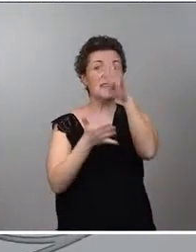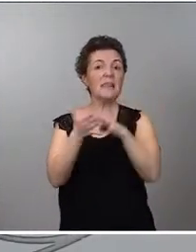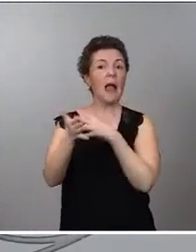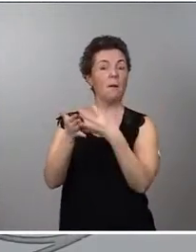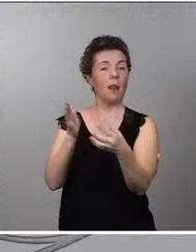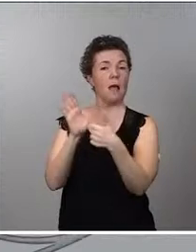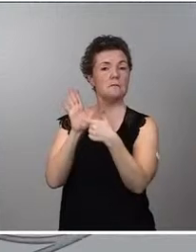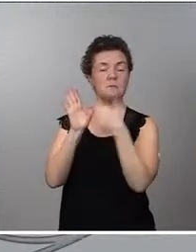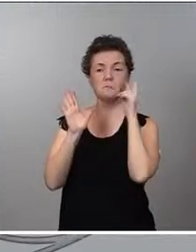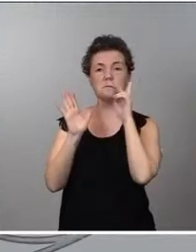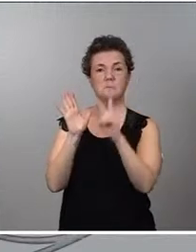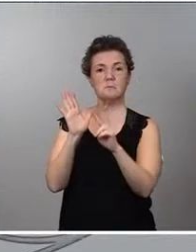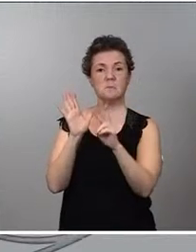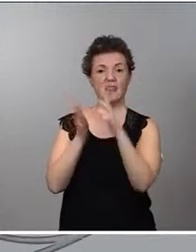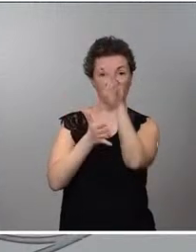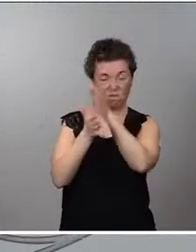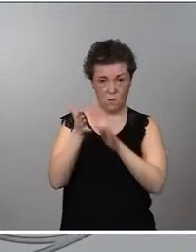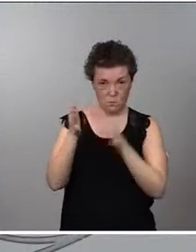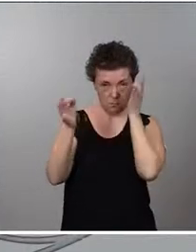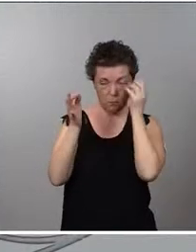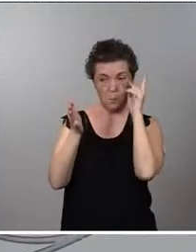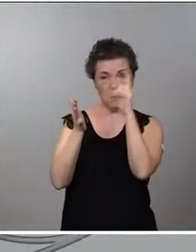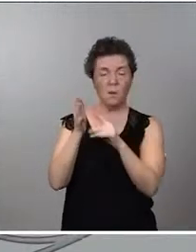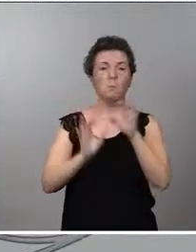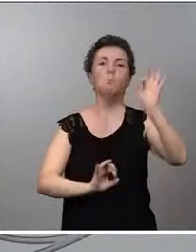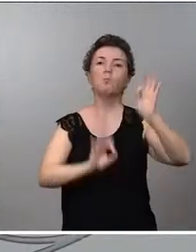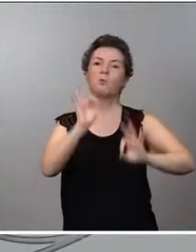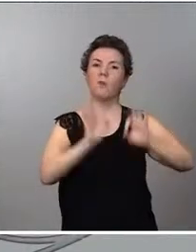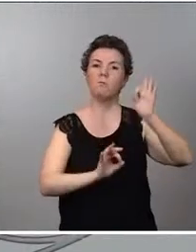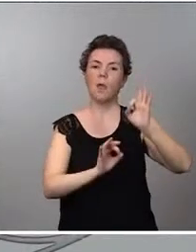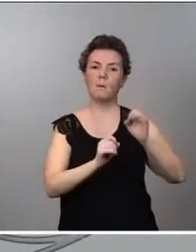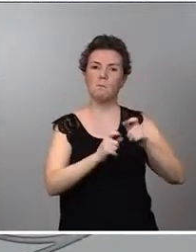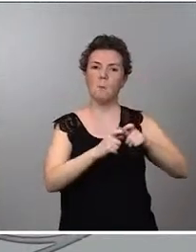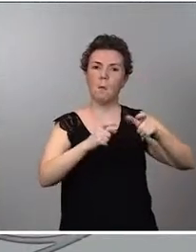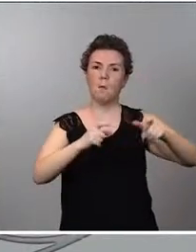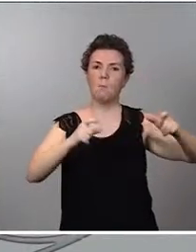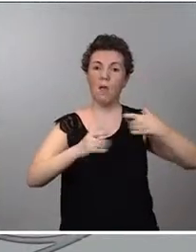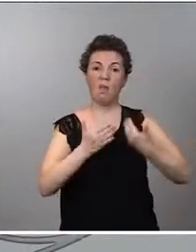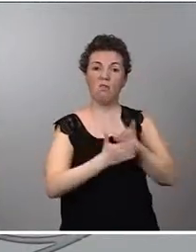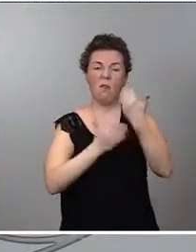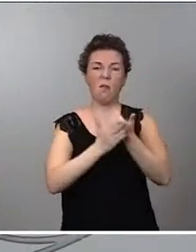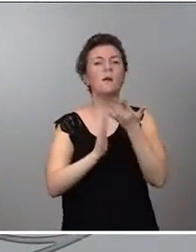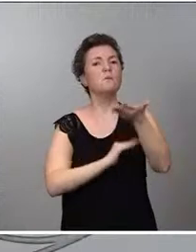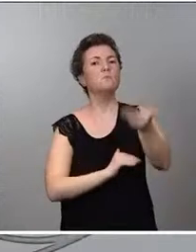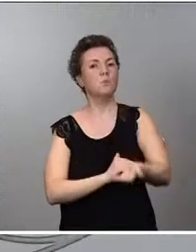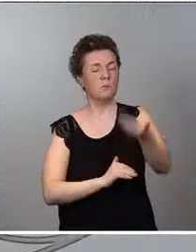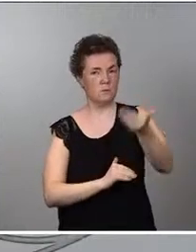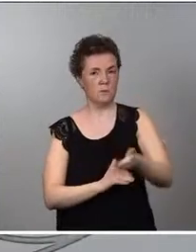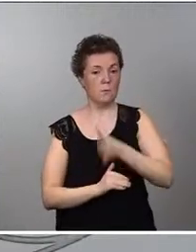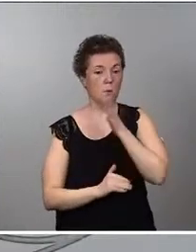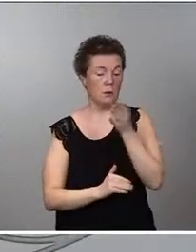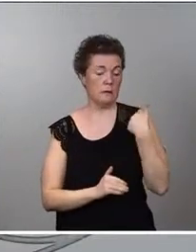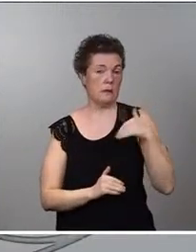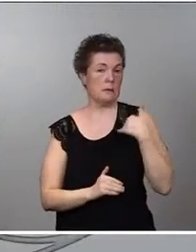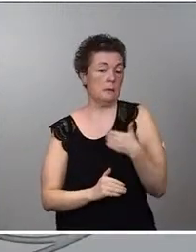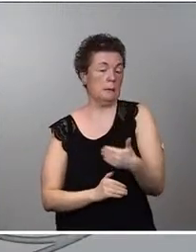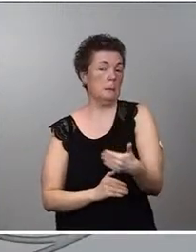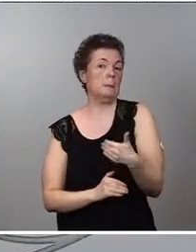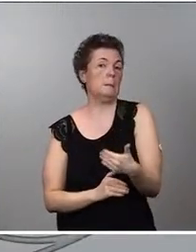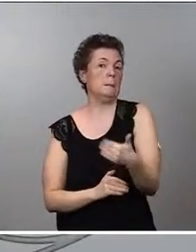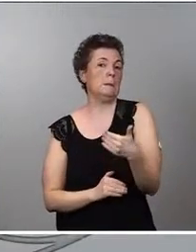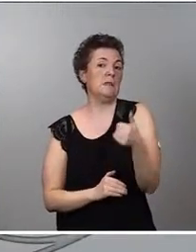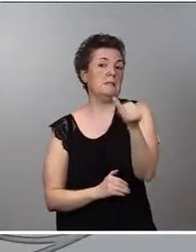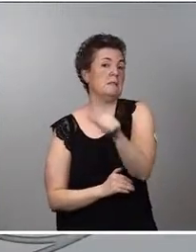informe en porcentajes que están subiendo día a día y eso también es muy importante porque ya estamos a escasos semanas